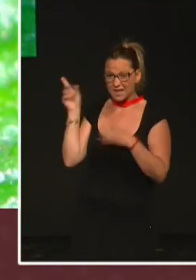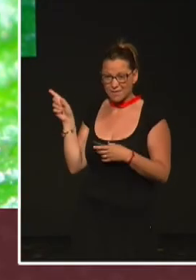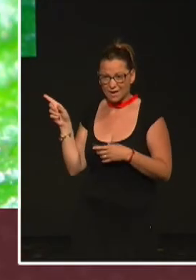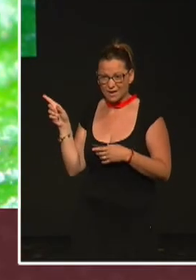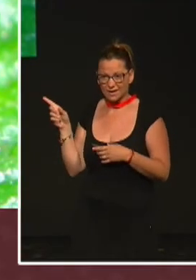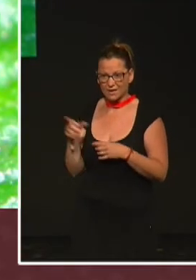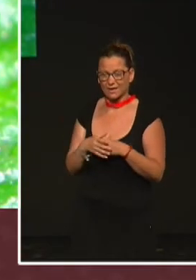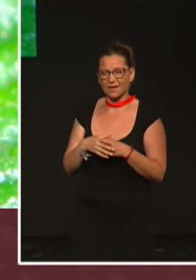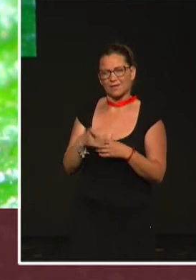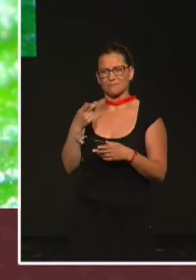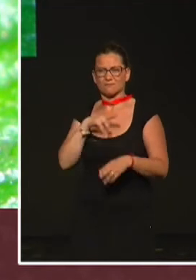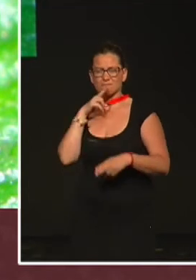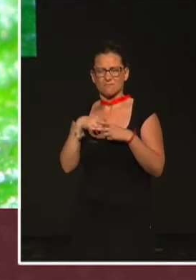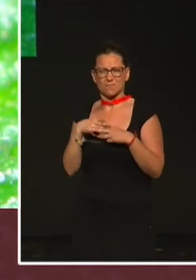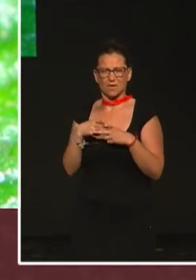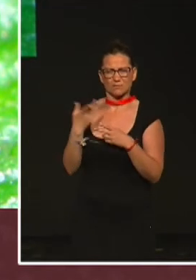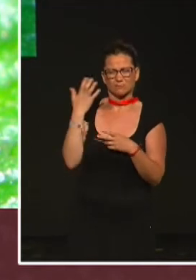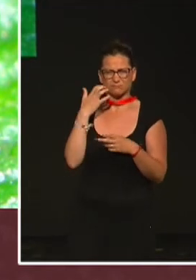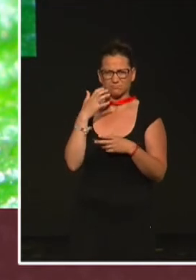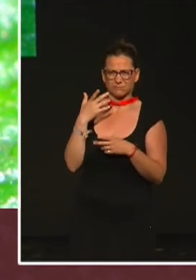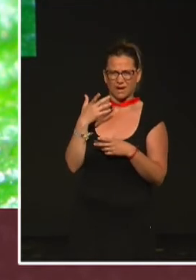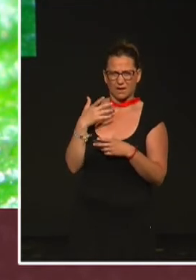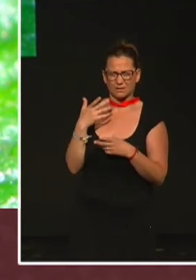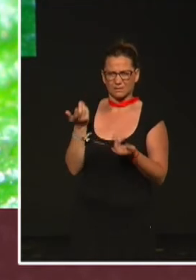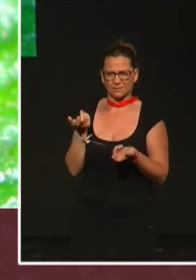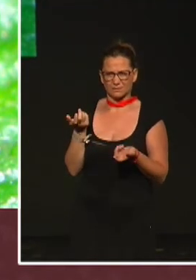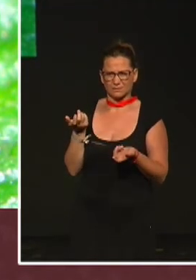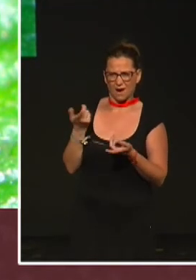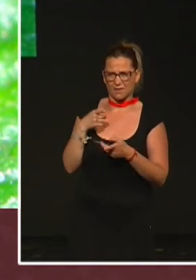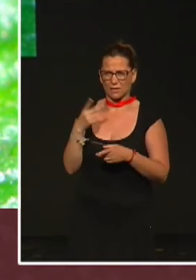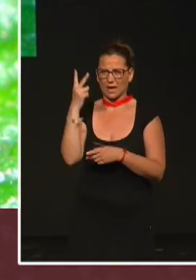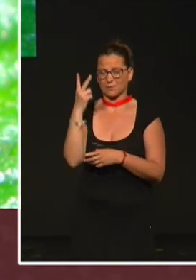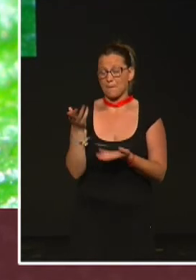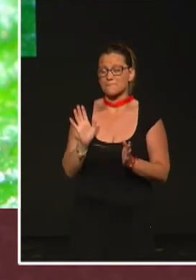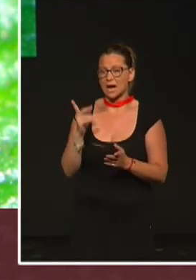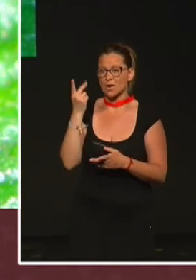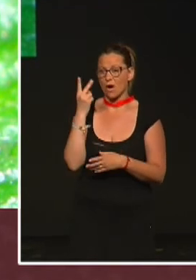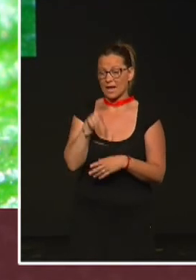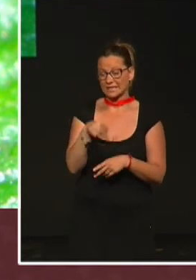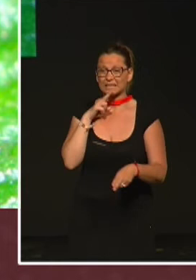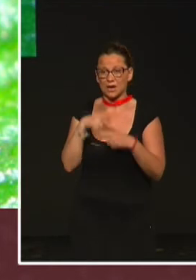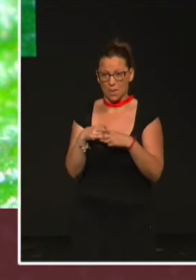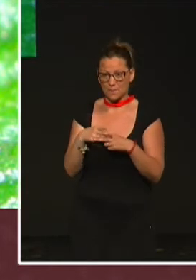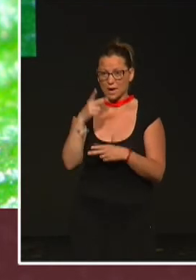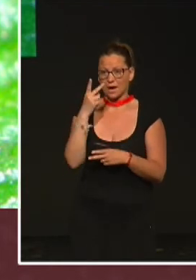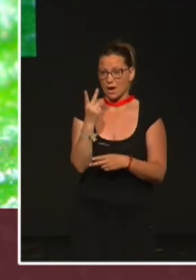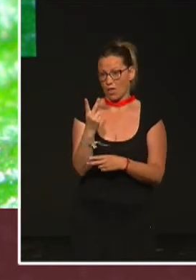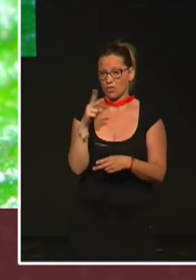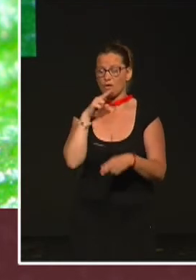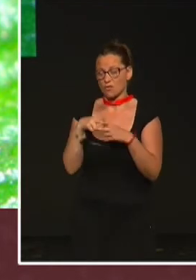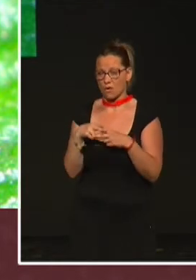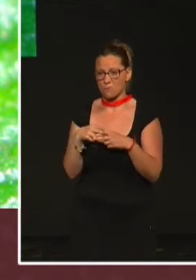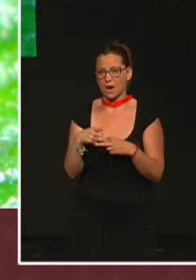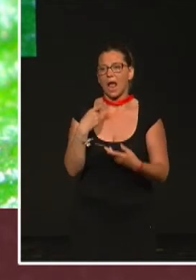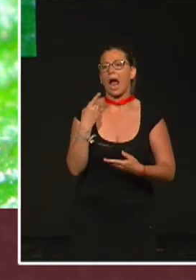de Gualasea Darwini. En el mismo nombre científico homenajeaba a los dos padres de la evolución, a Darwin y a Gualas. Desgraciadamente, con estas